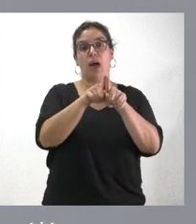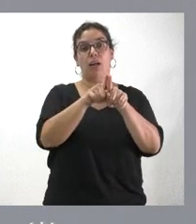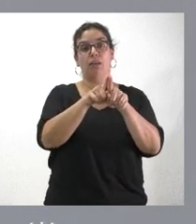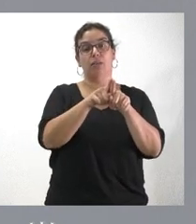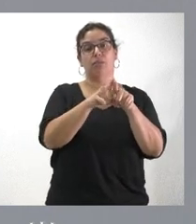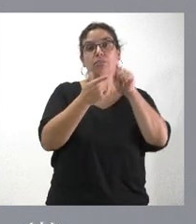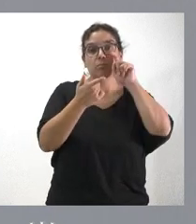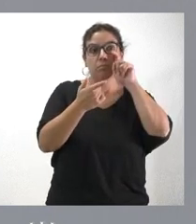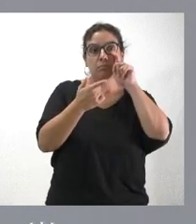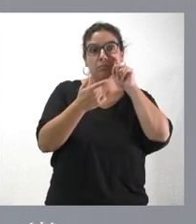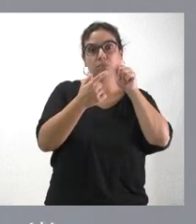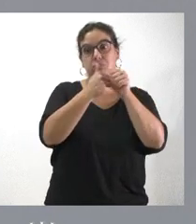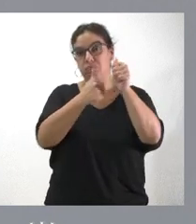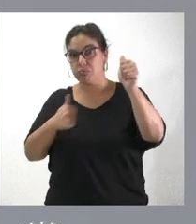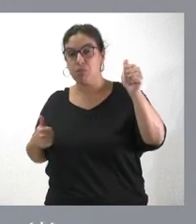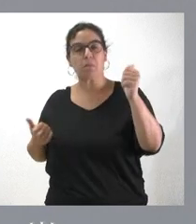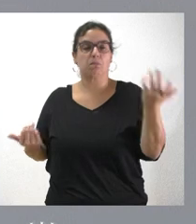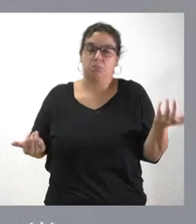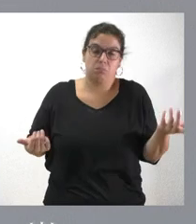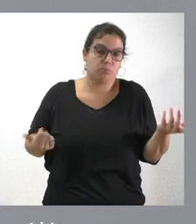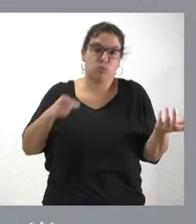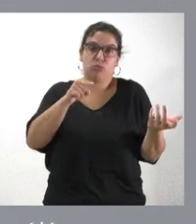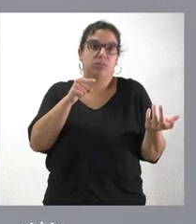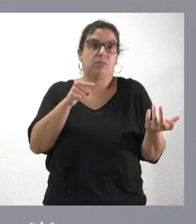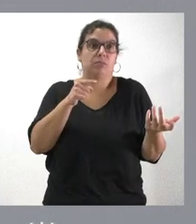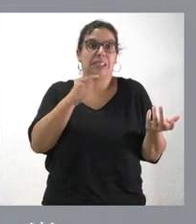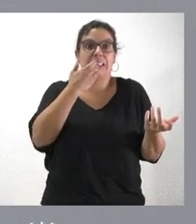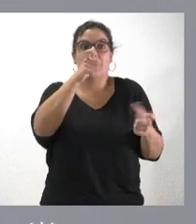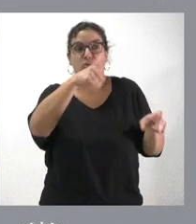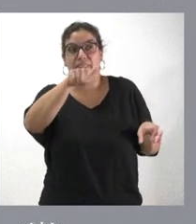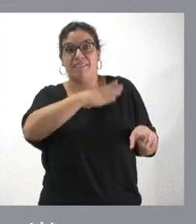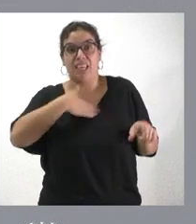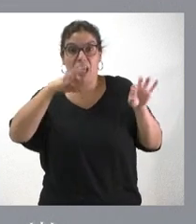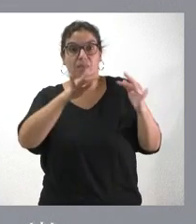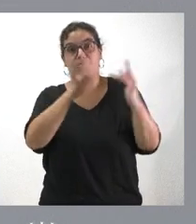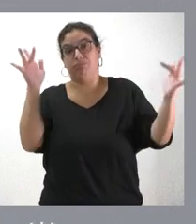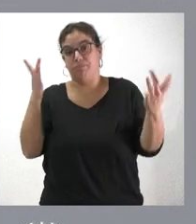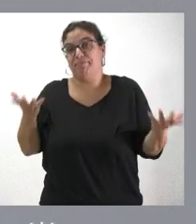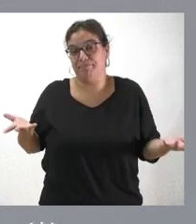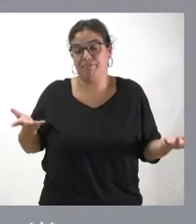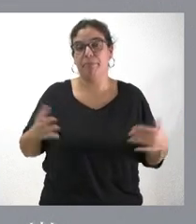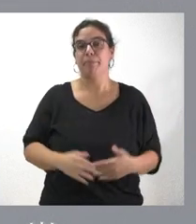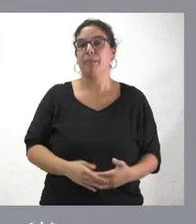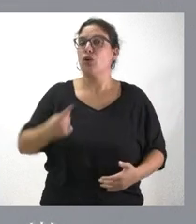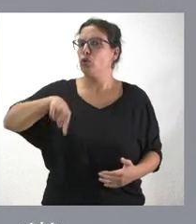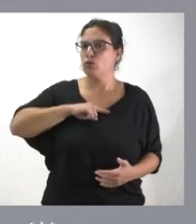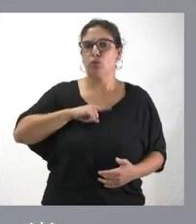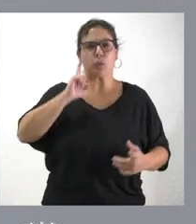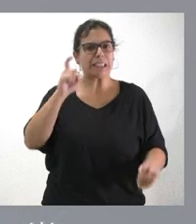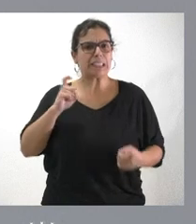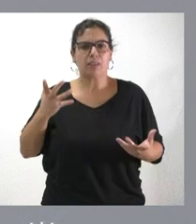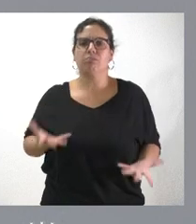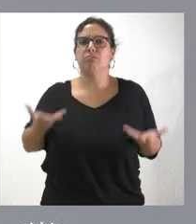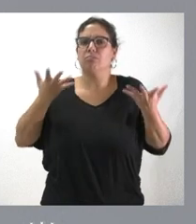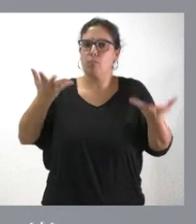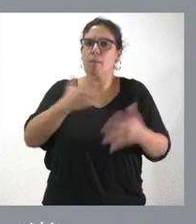en cuanto a menor tasa de paro, pues sin lugar a dudas el punto de encuentro será más distante. De nosotros no va a quedar porque vamos a ir con la voluntad